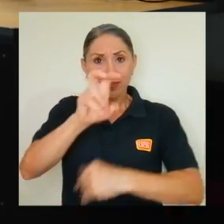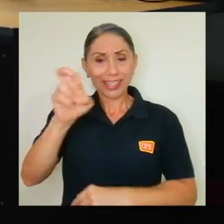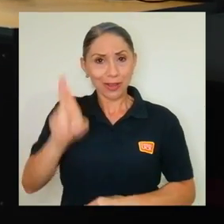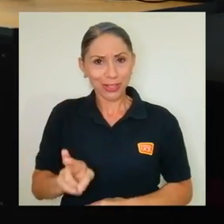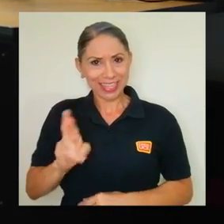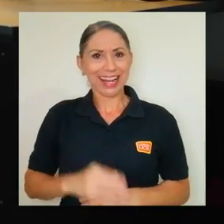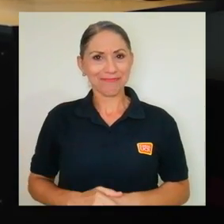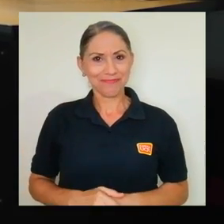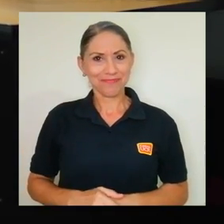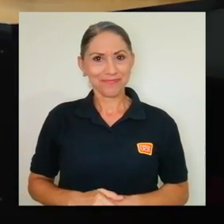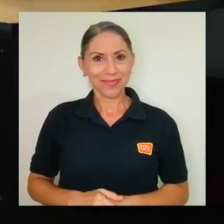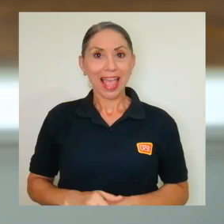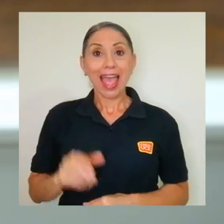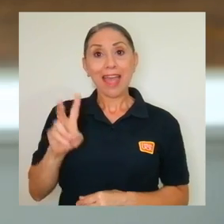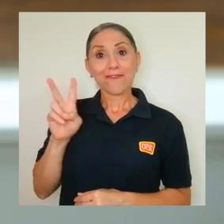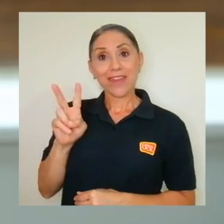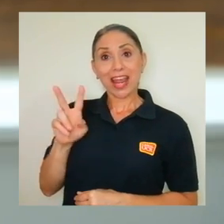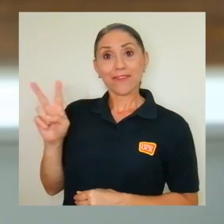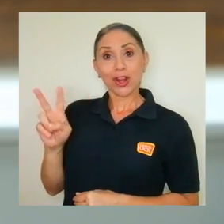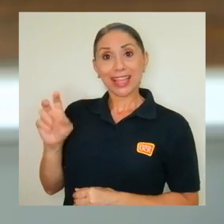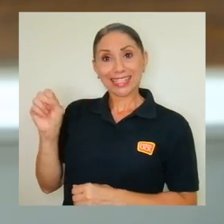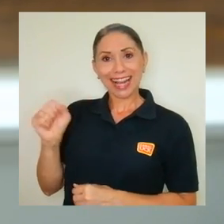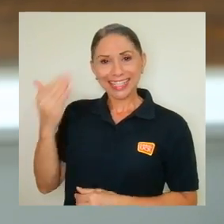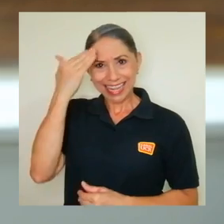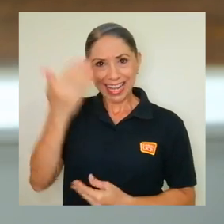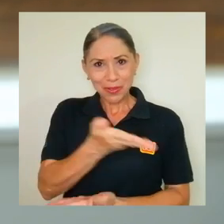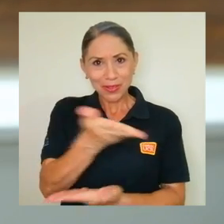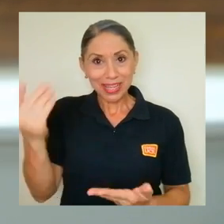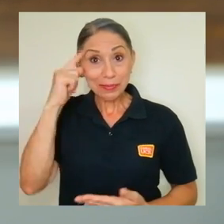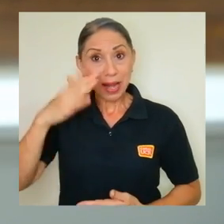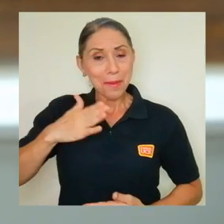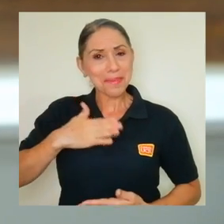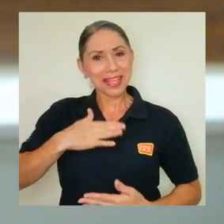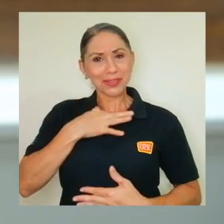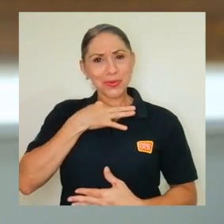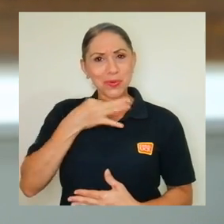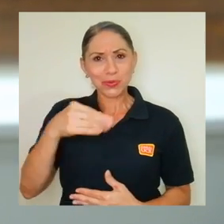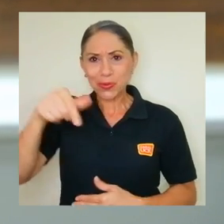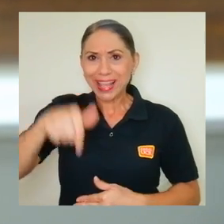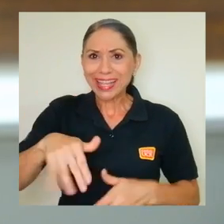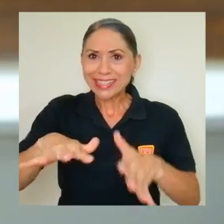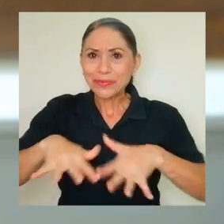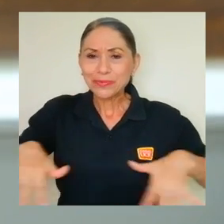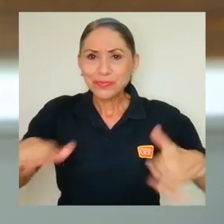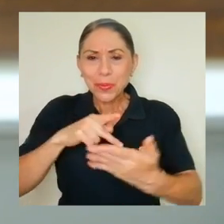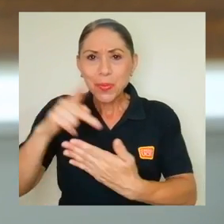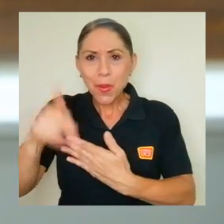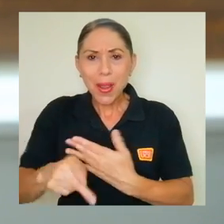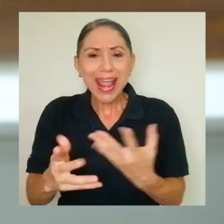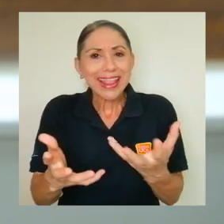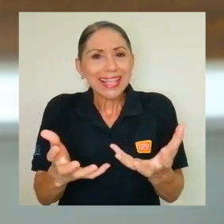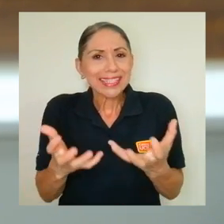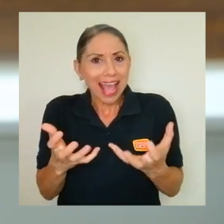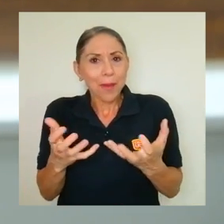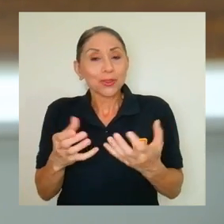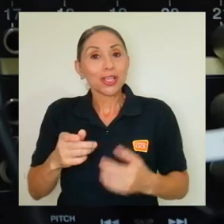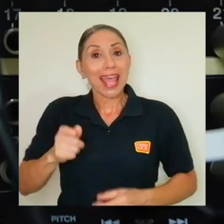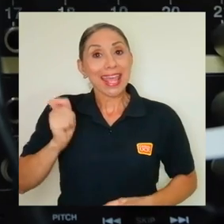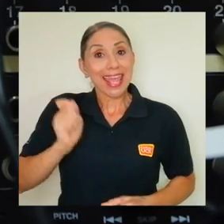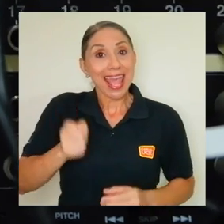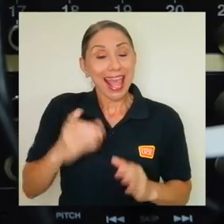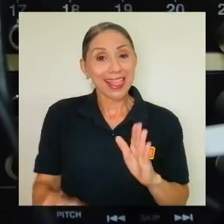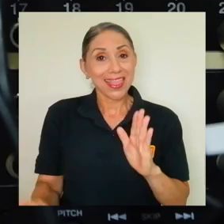de la Universidad de Costa Rica. Vera Violeta Salazar les saluda, es un gusto para mí estar en este espacio donde deseamos